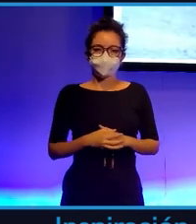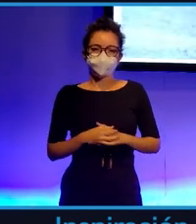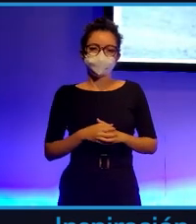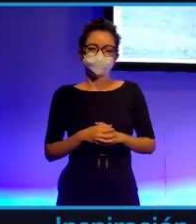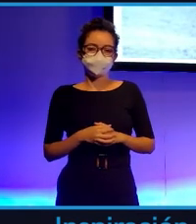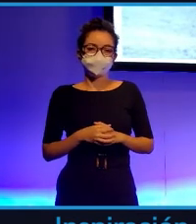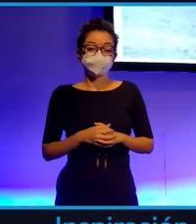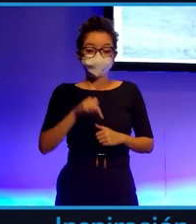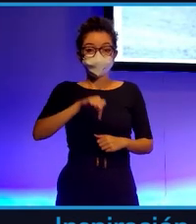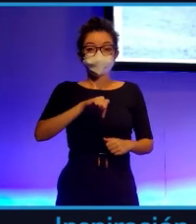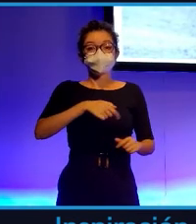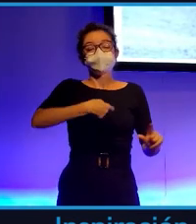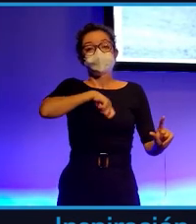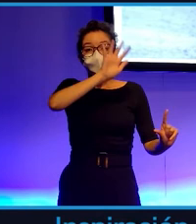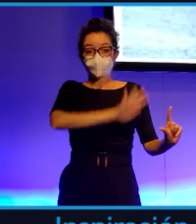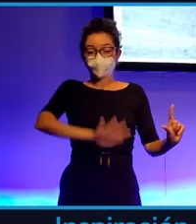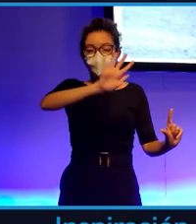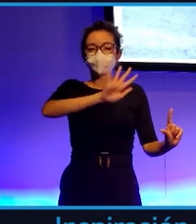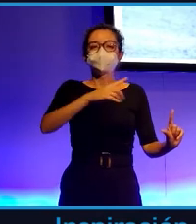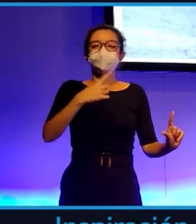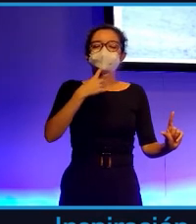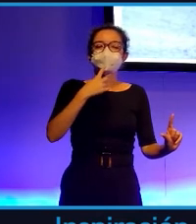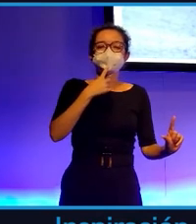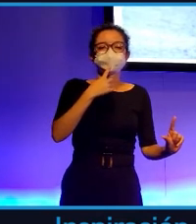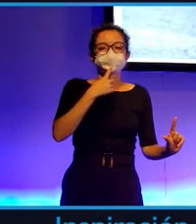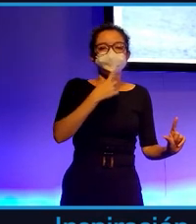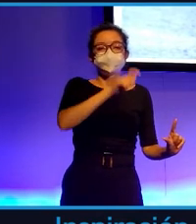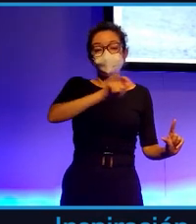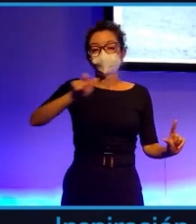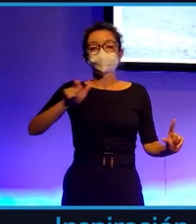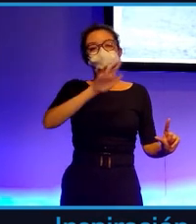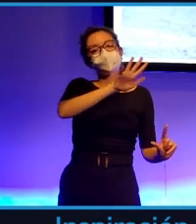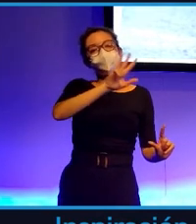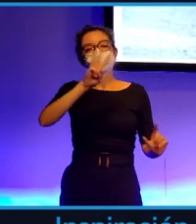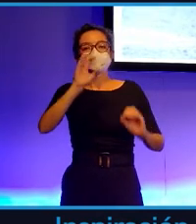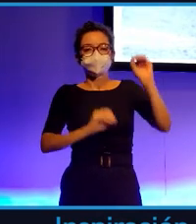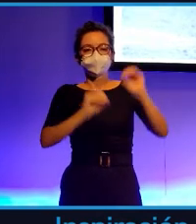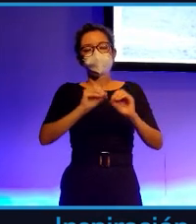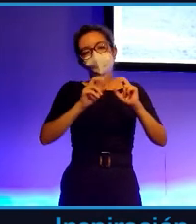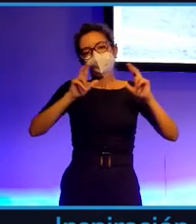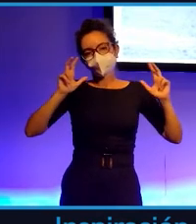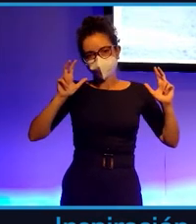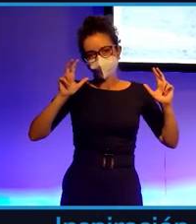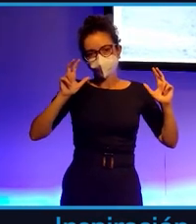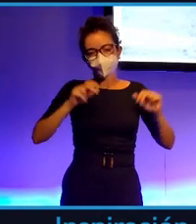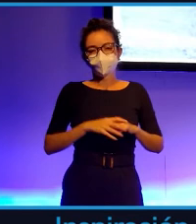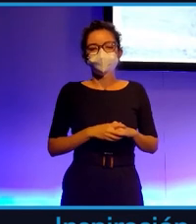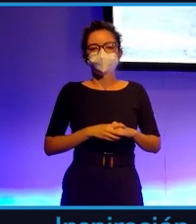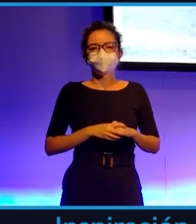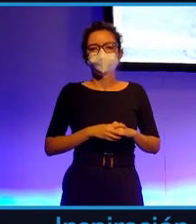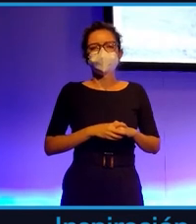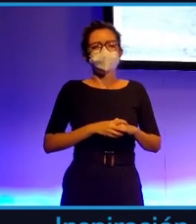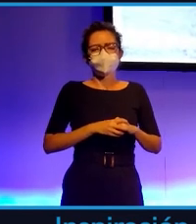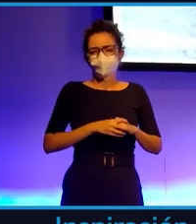En España se considera que el 53% de la sociedad tiene sobrepeso. Se han hecho múltiples